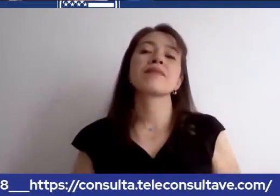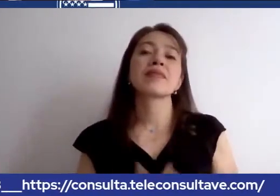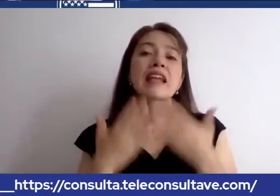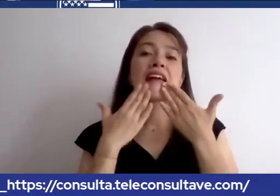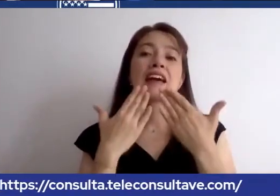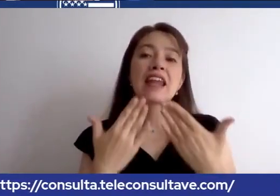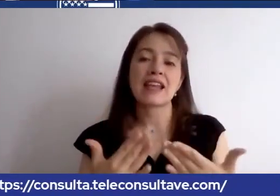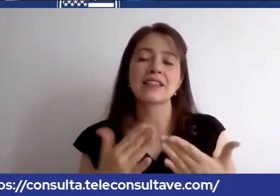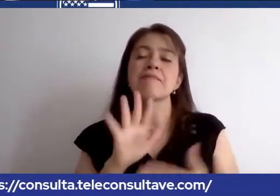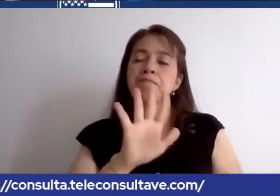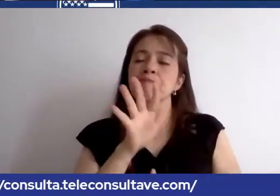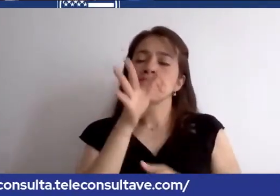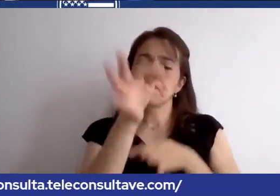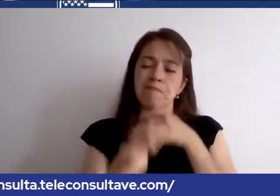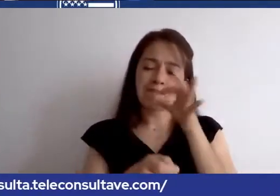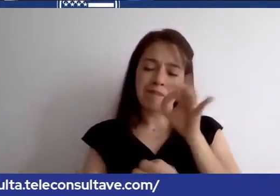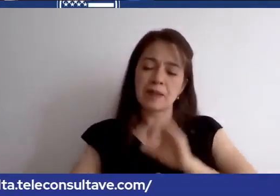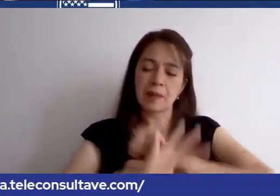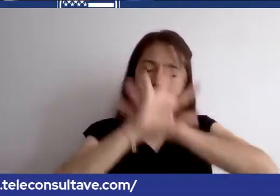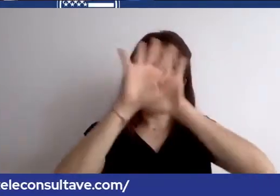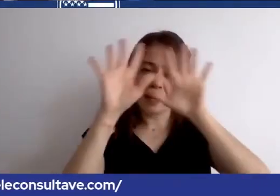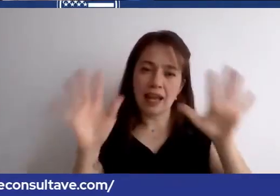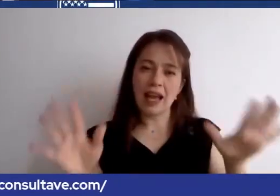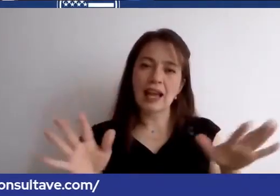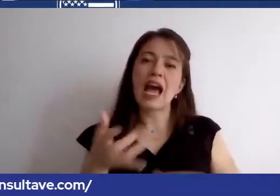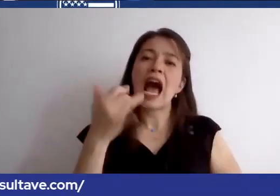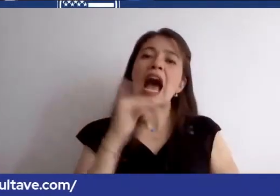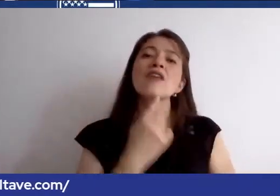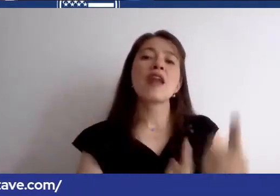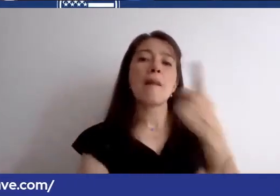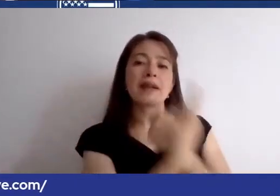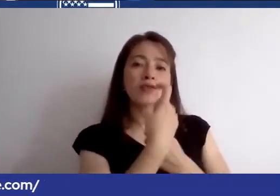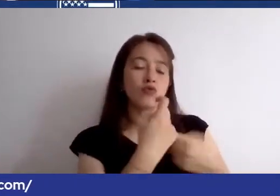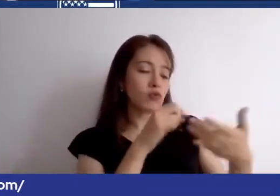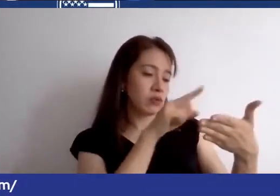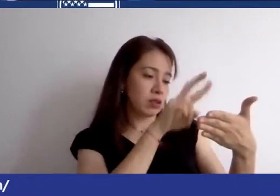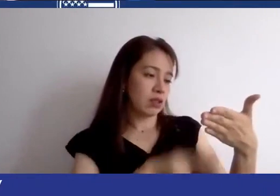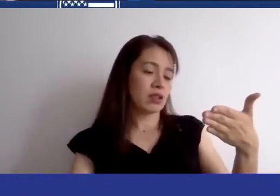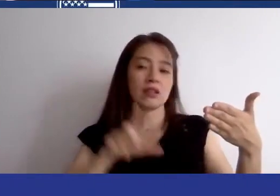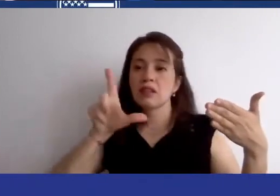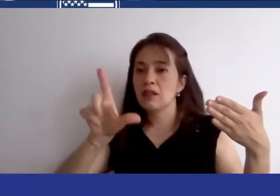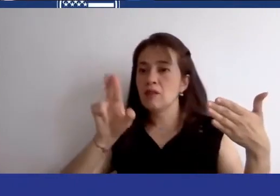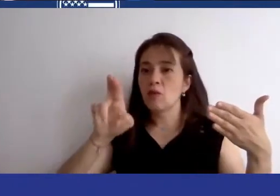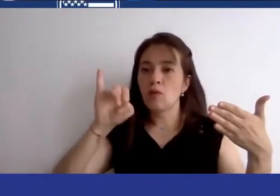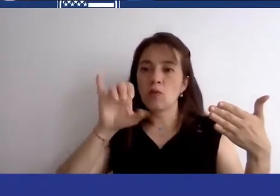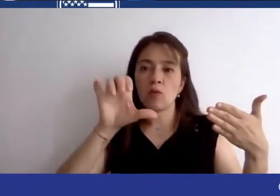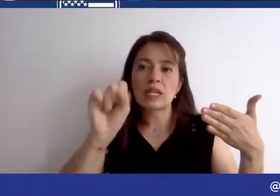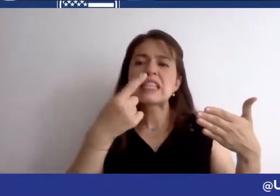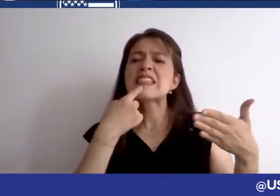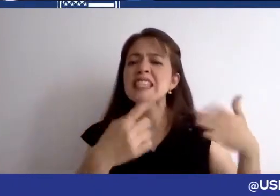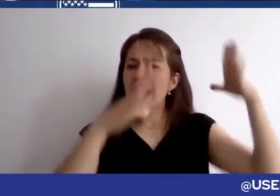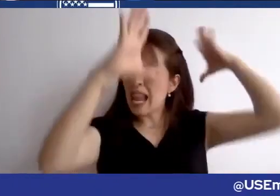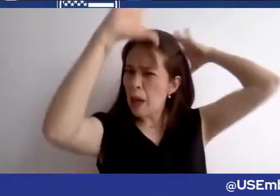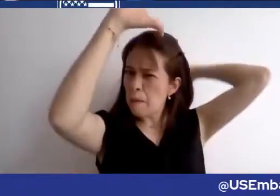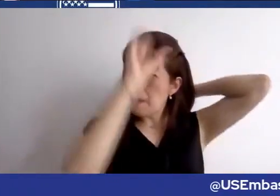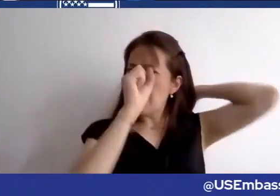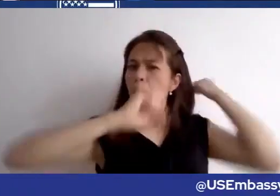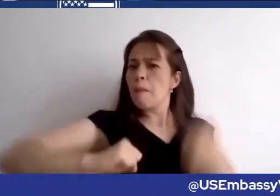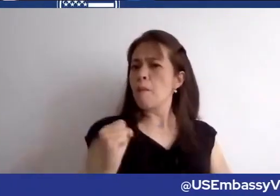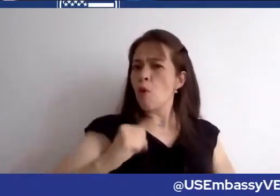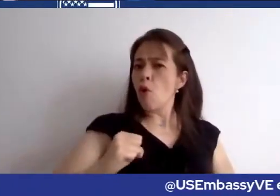aclarar tenemos una pregunta de luís pardo la embajada en bogotá está abierto para